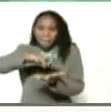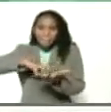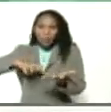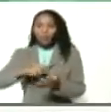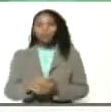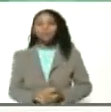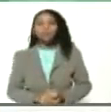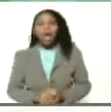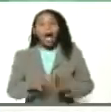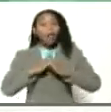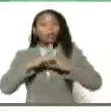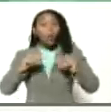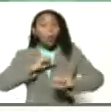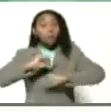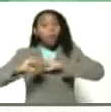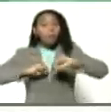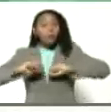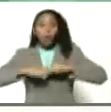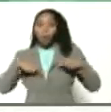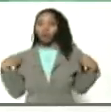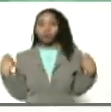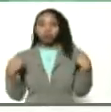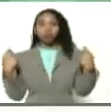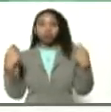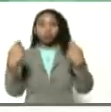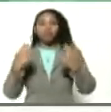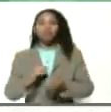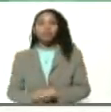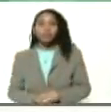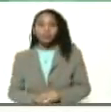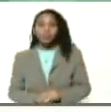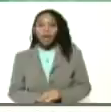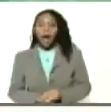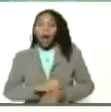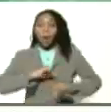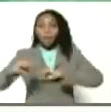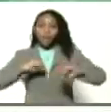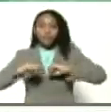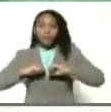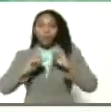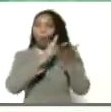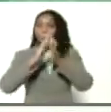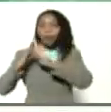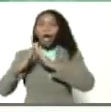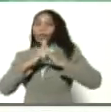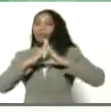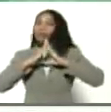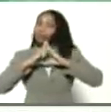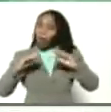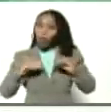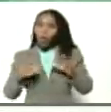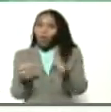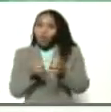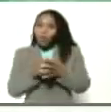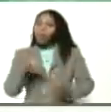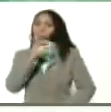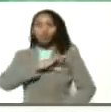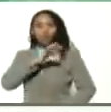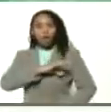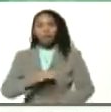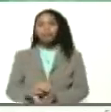todos los movimientos del poder popular, a los movimientos comunales, a todos los sectores sociales